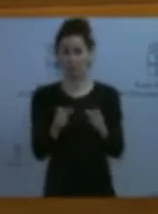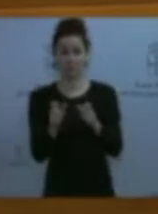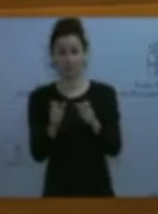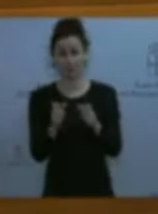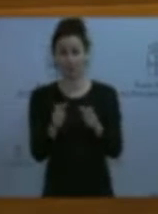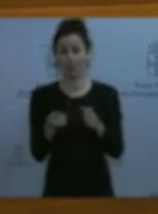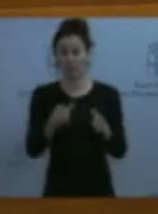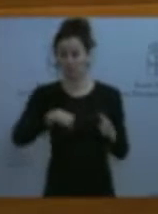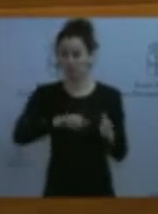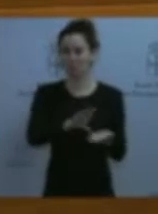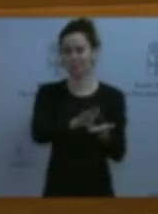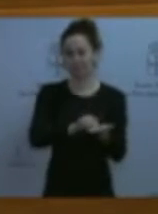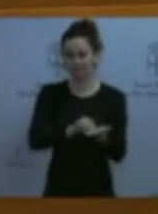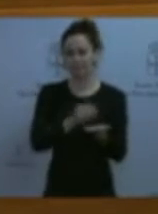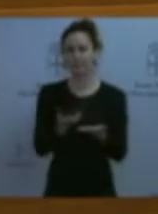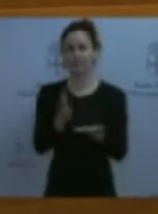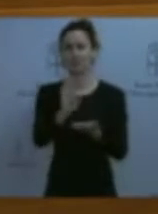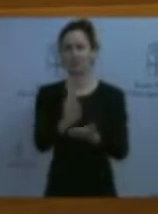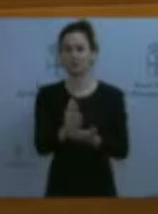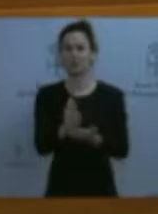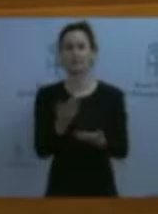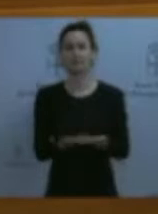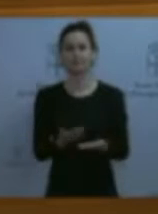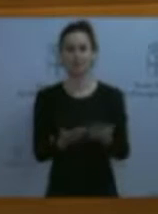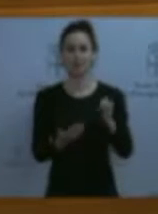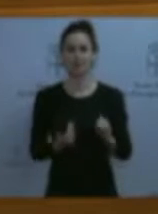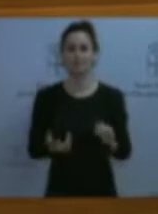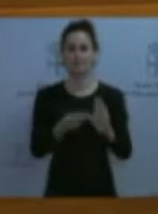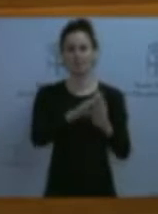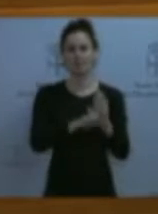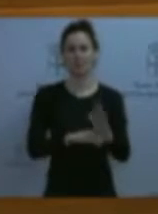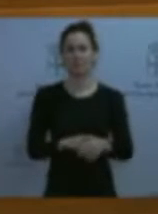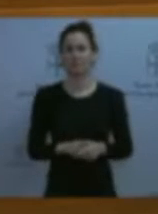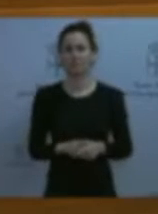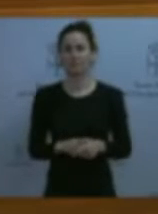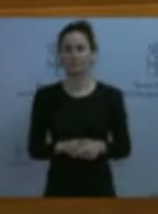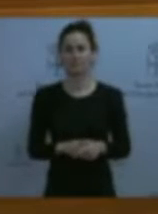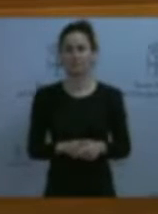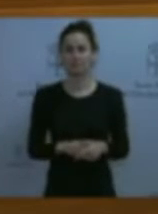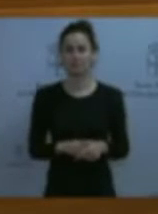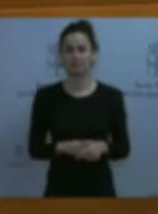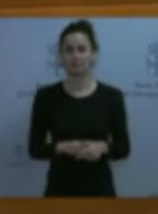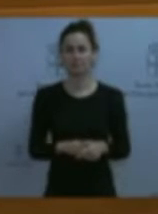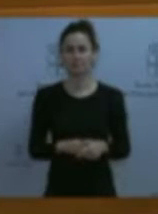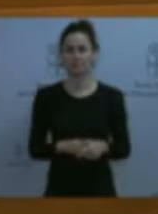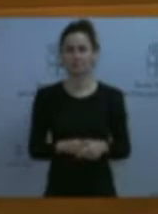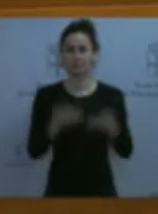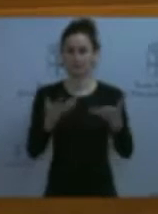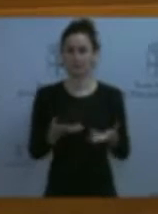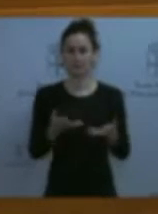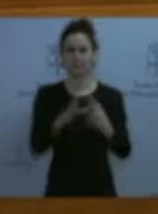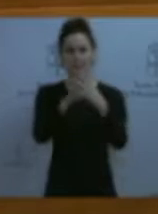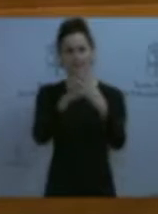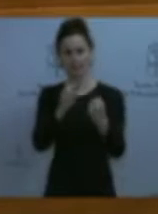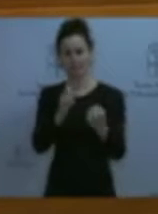recogimos en una serie de propuestas que quedan reflejadas en esta moción. Entre otras, que el sector reclama un mayor entendimiento,